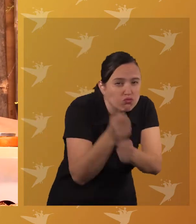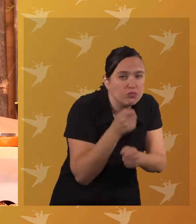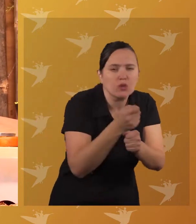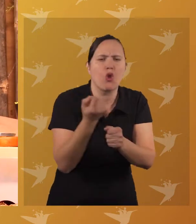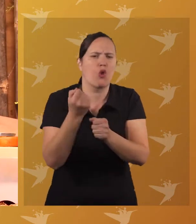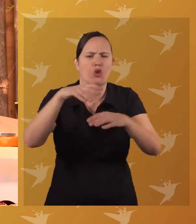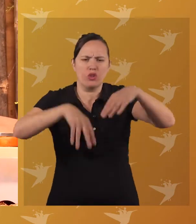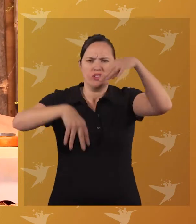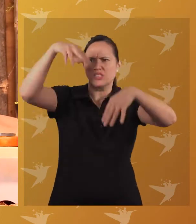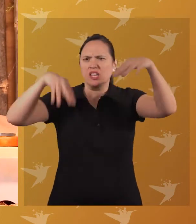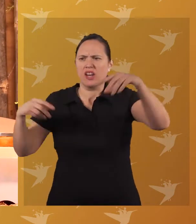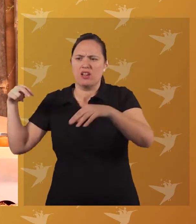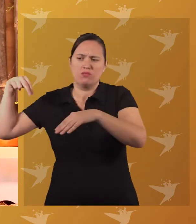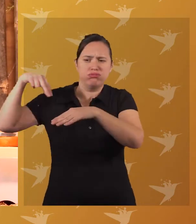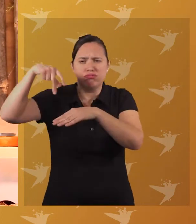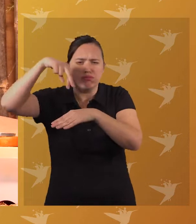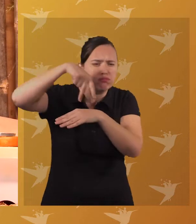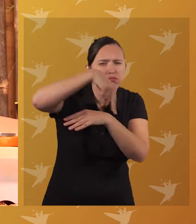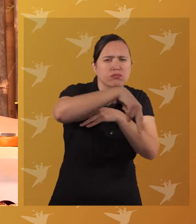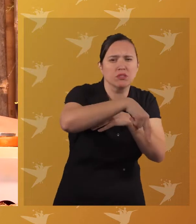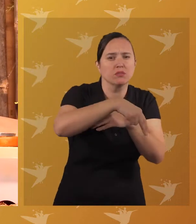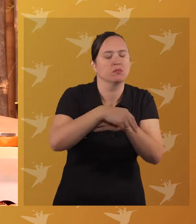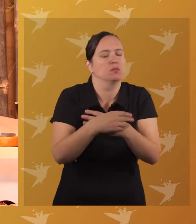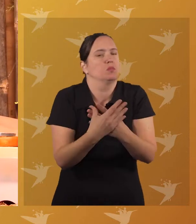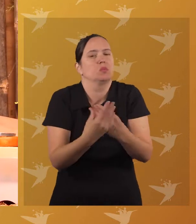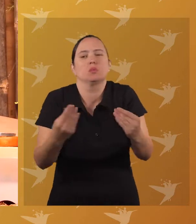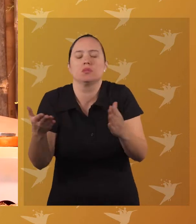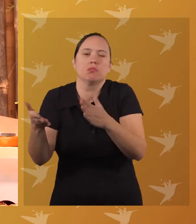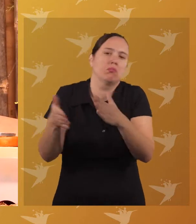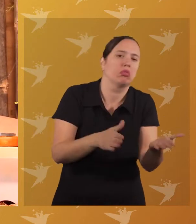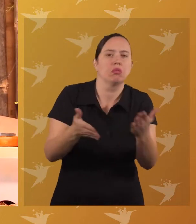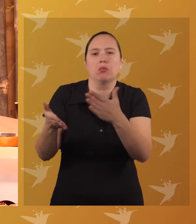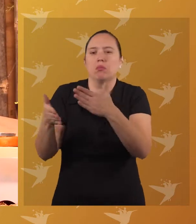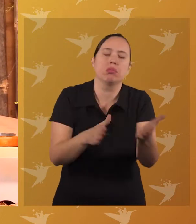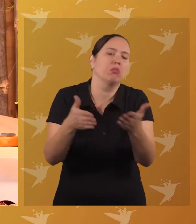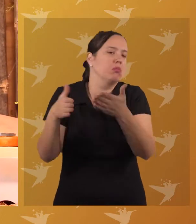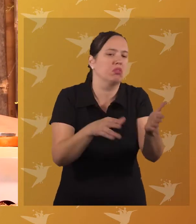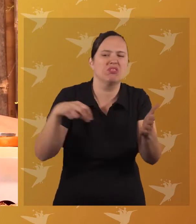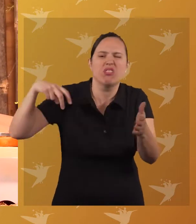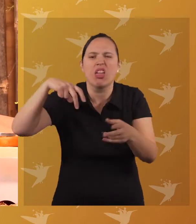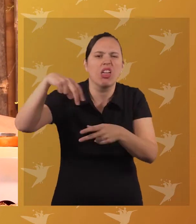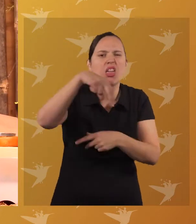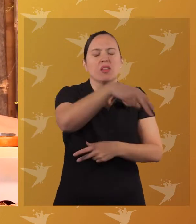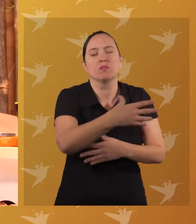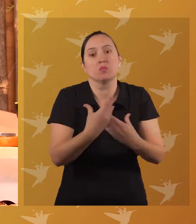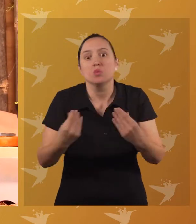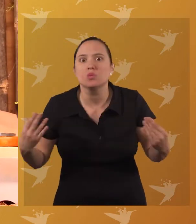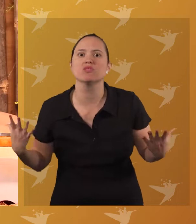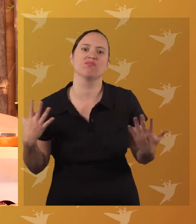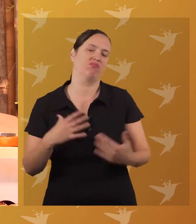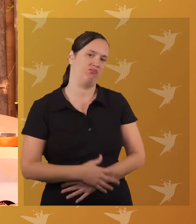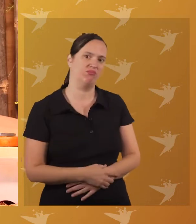otros en el largo camino hasta Arica Cruzando la cordillera de los Andes Para llegar hasta